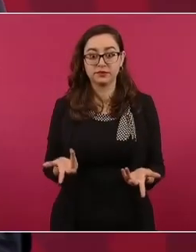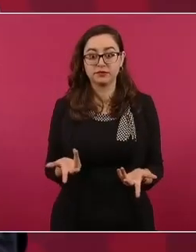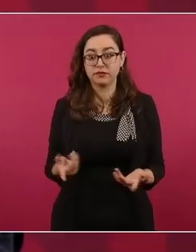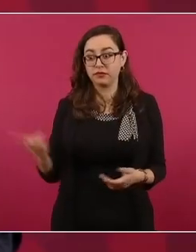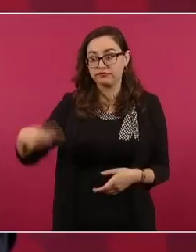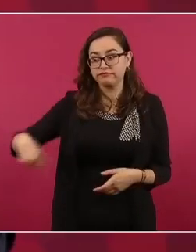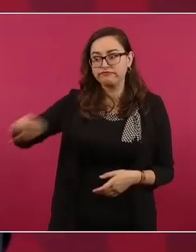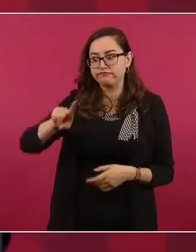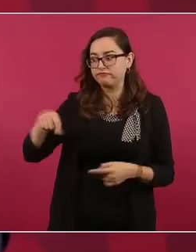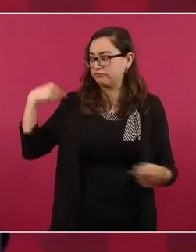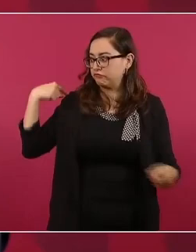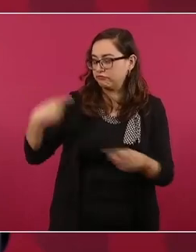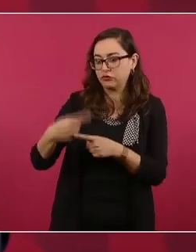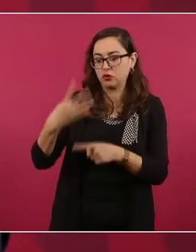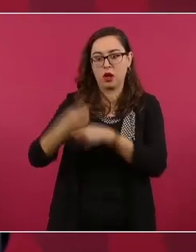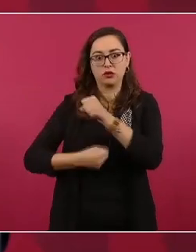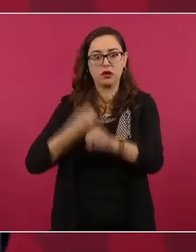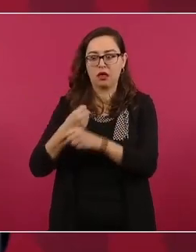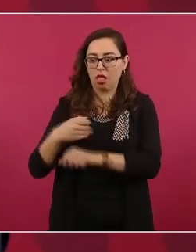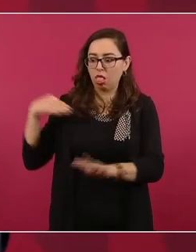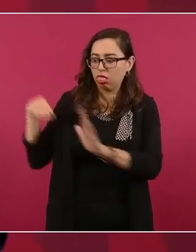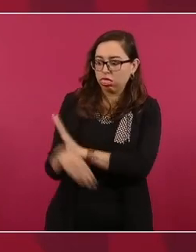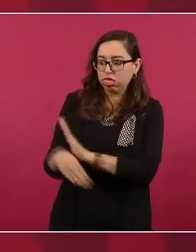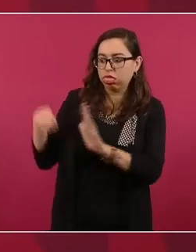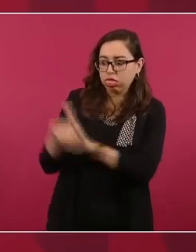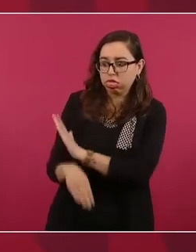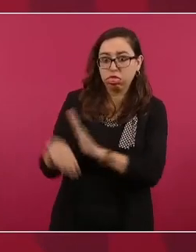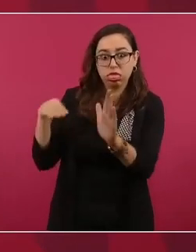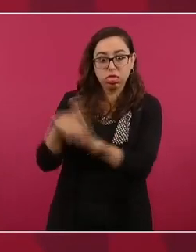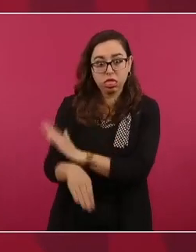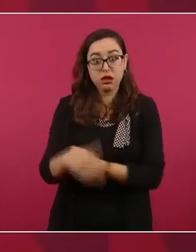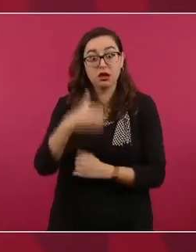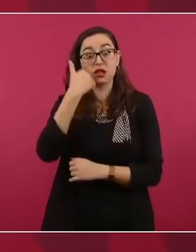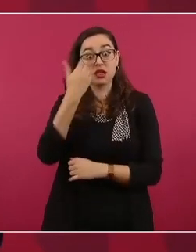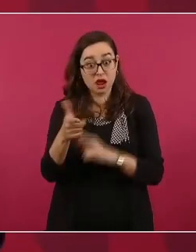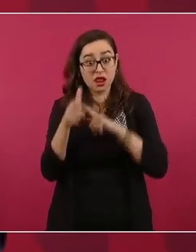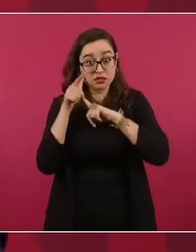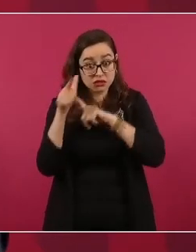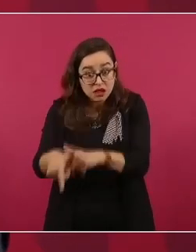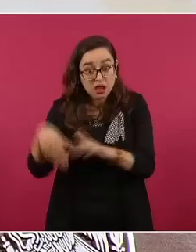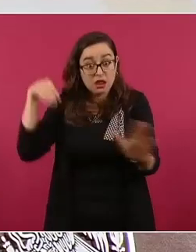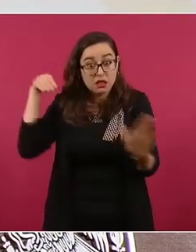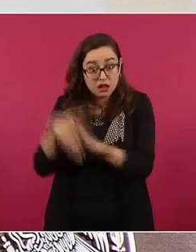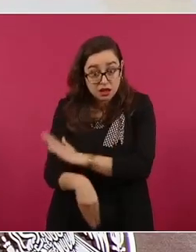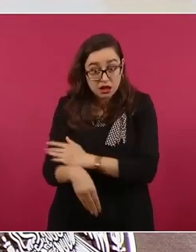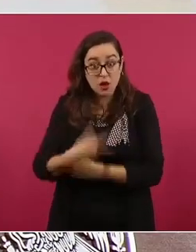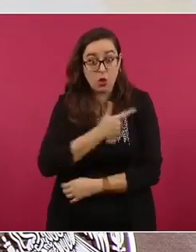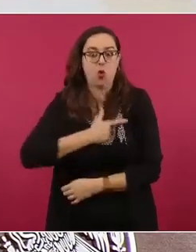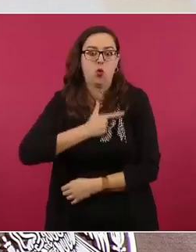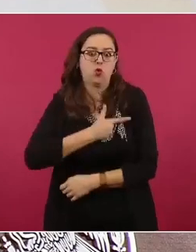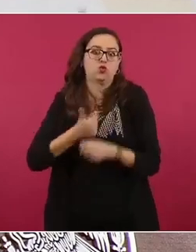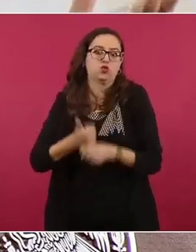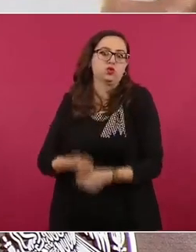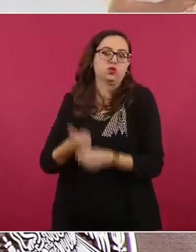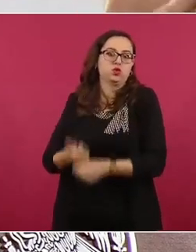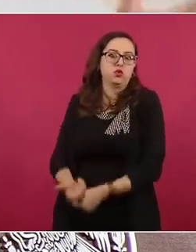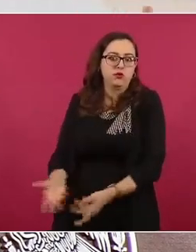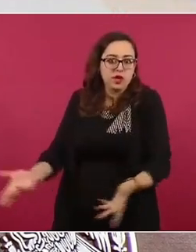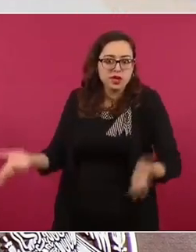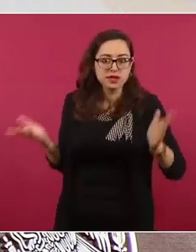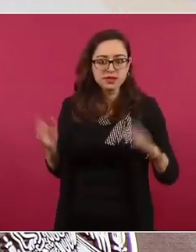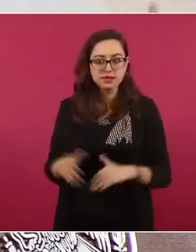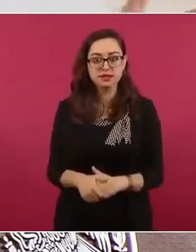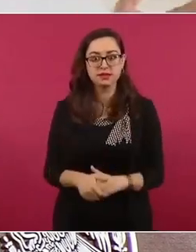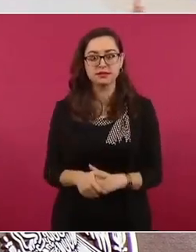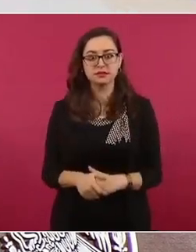masoquistas, o sea, ¿qué hacen? Sí, si por eso